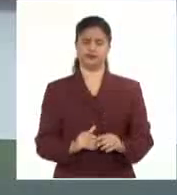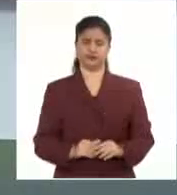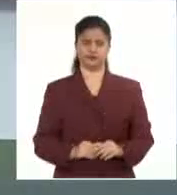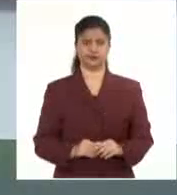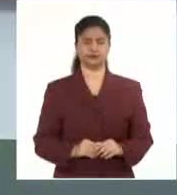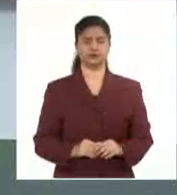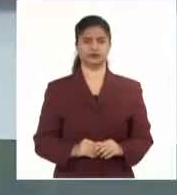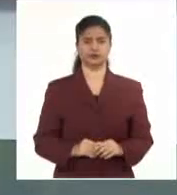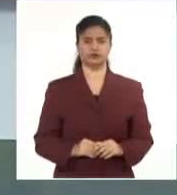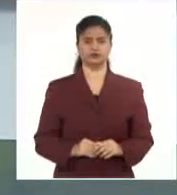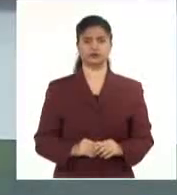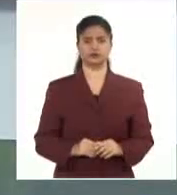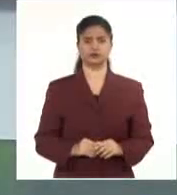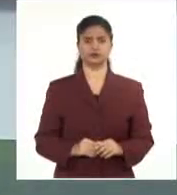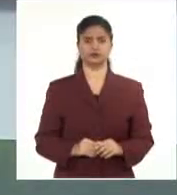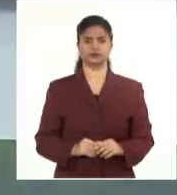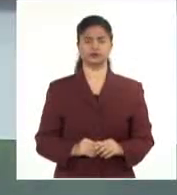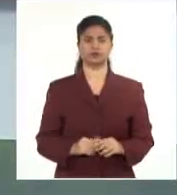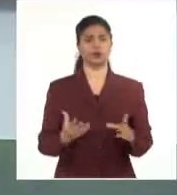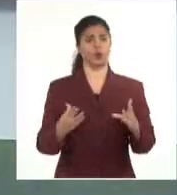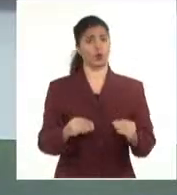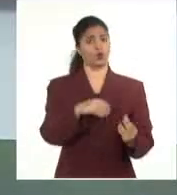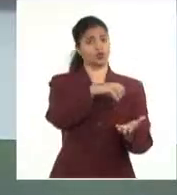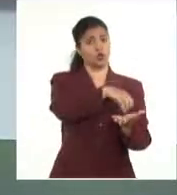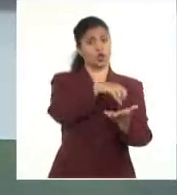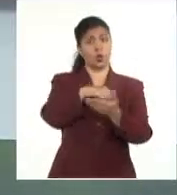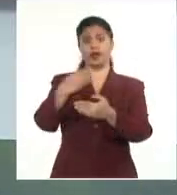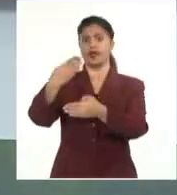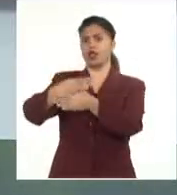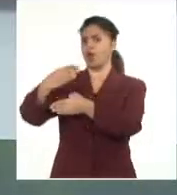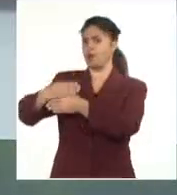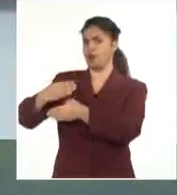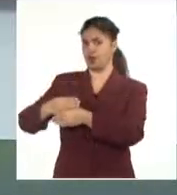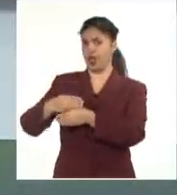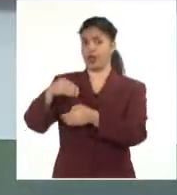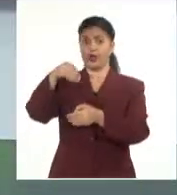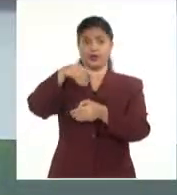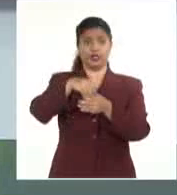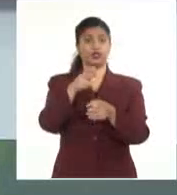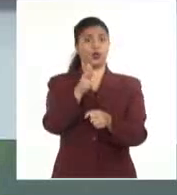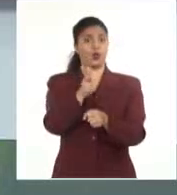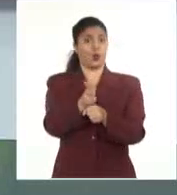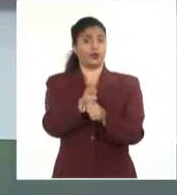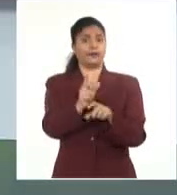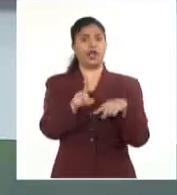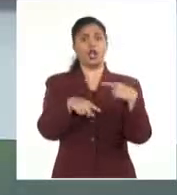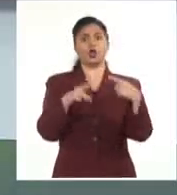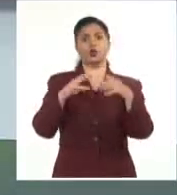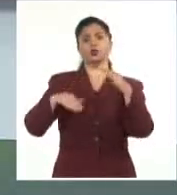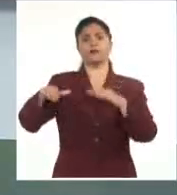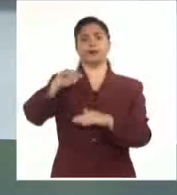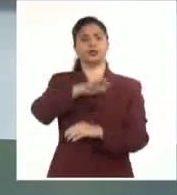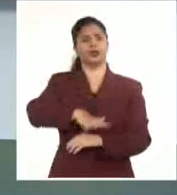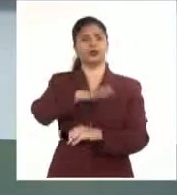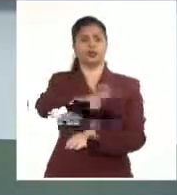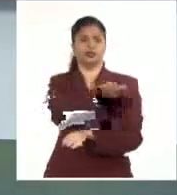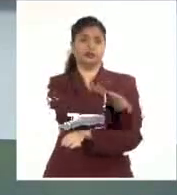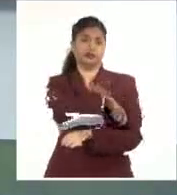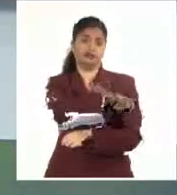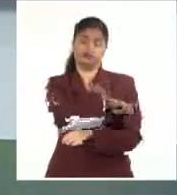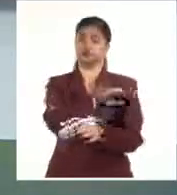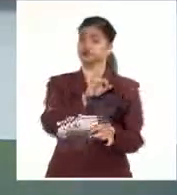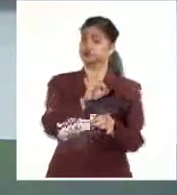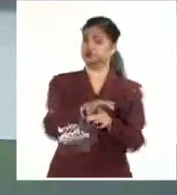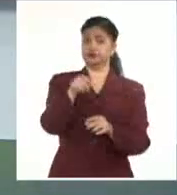Los bloqueos de carreteras continuarán por octavo día consecutivo en Guatemala contra el Ministerio Público y a partir de hoy el Comité de Desarrollo